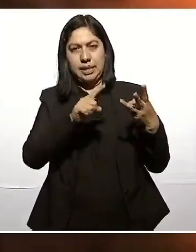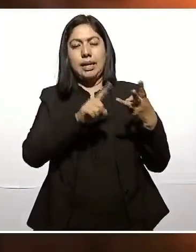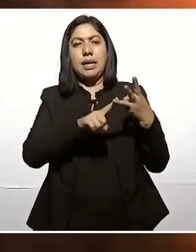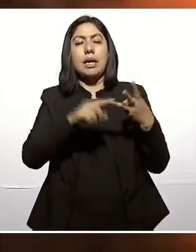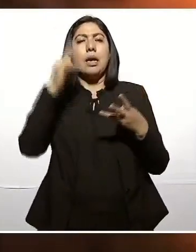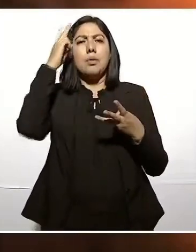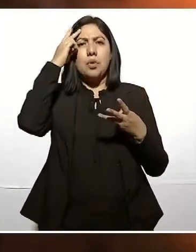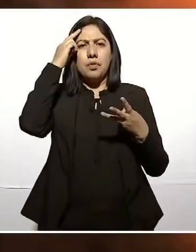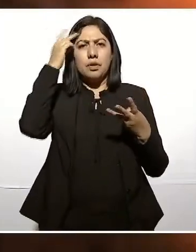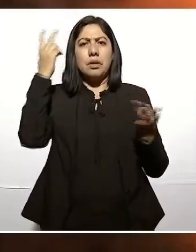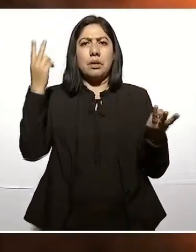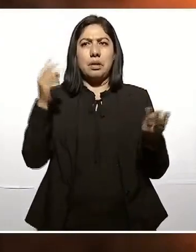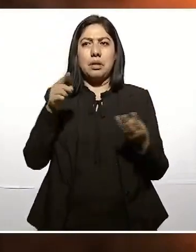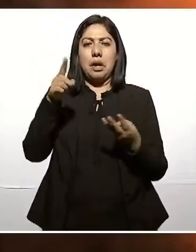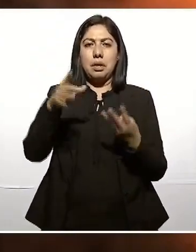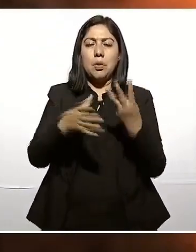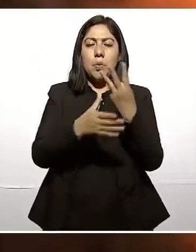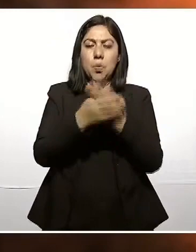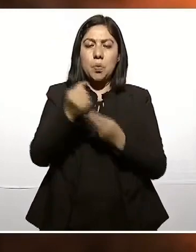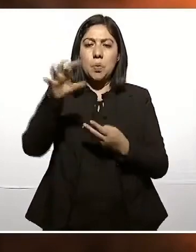Y a San Juan del Lube.